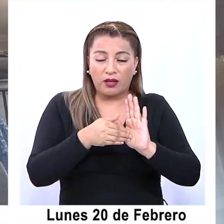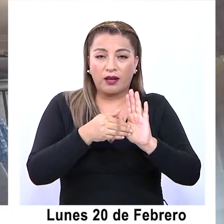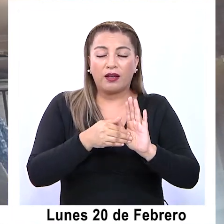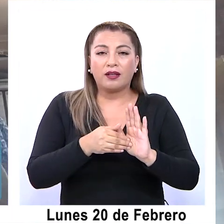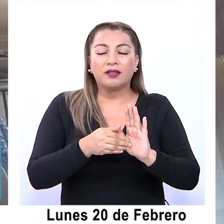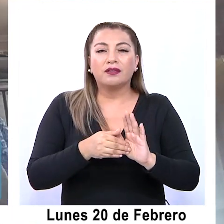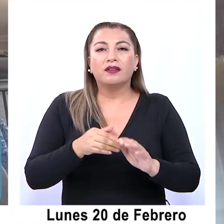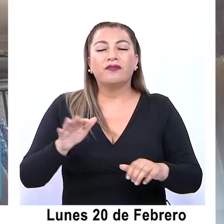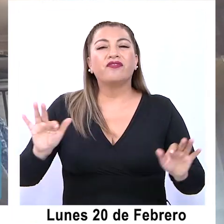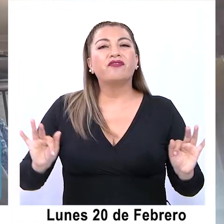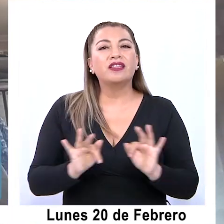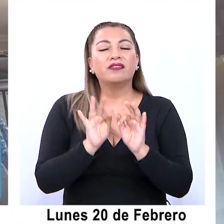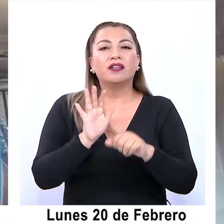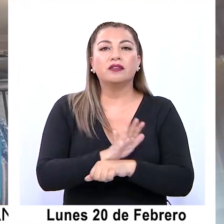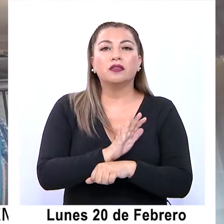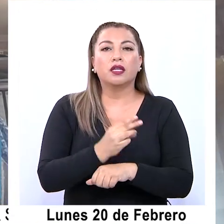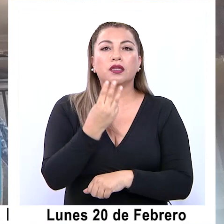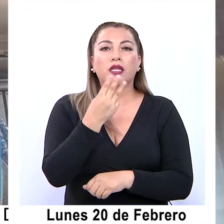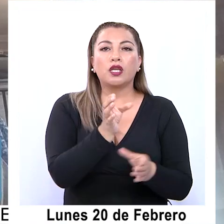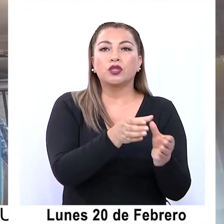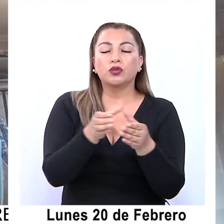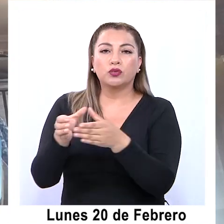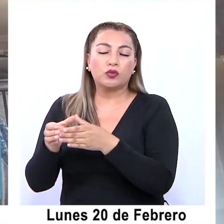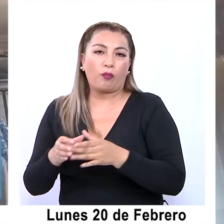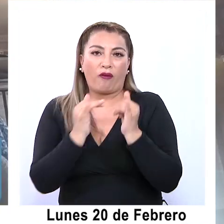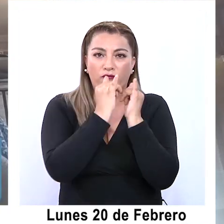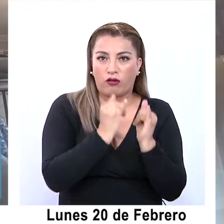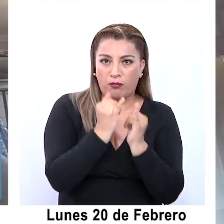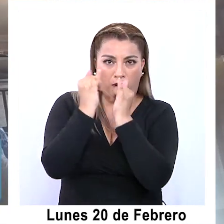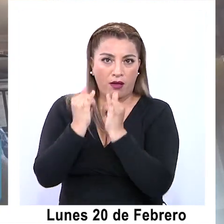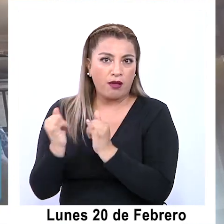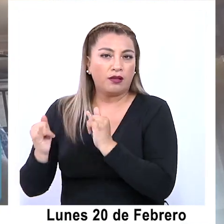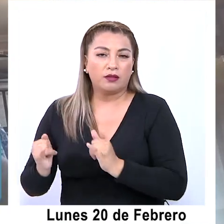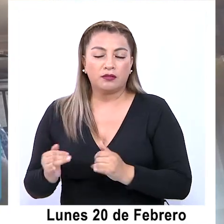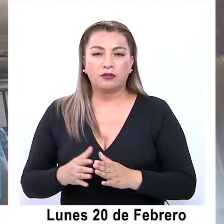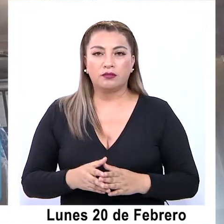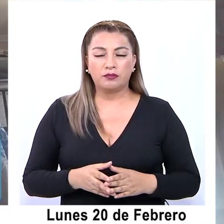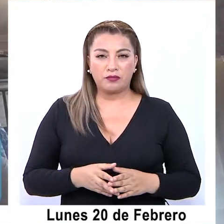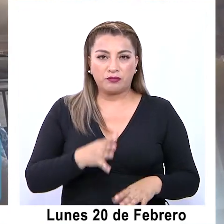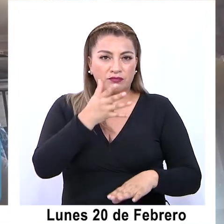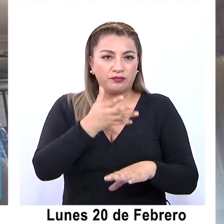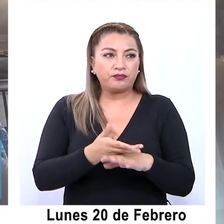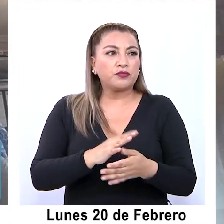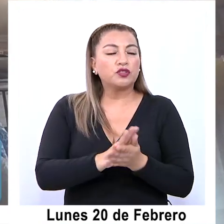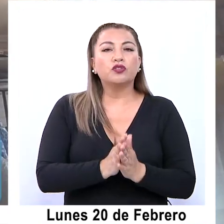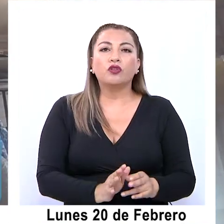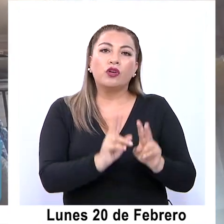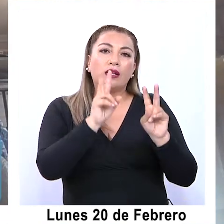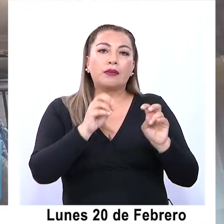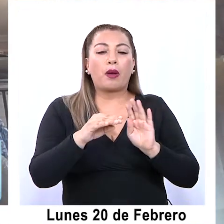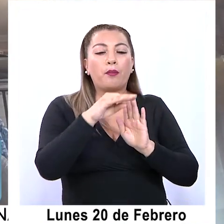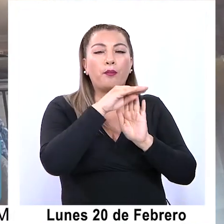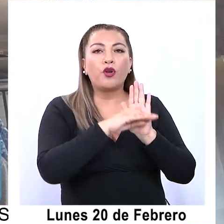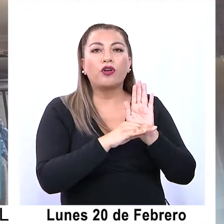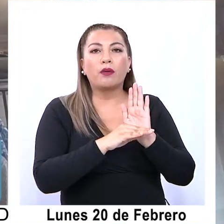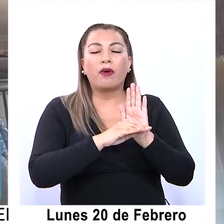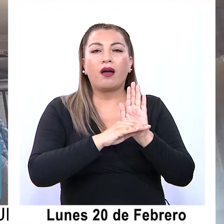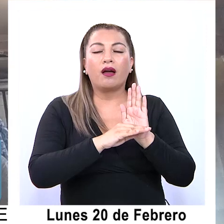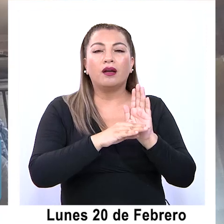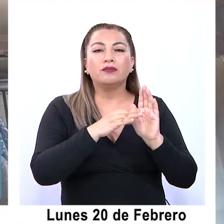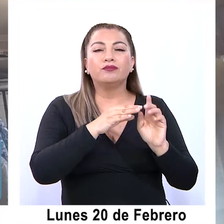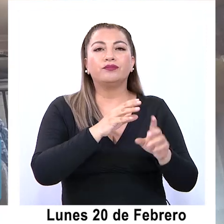se va a desarrollar en tres formatos, es decir, vamos a tener por un lado todo lo que tiene que ver con la programación virtual,